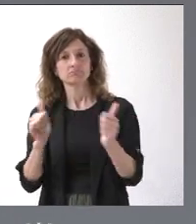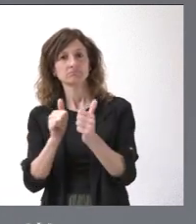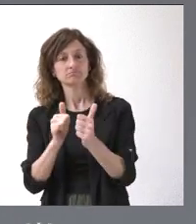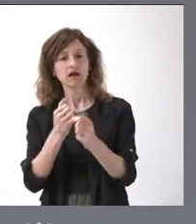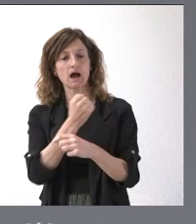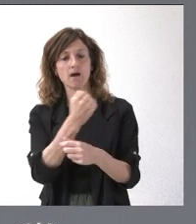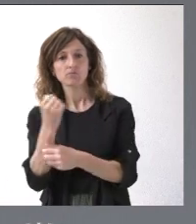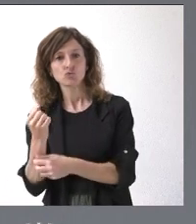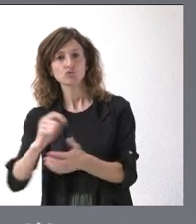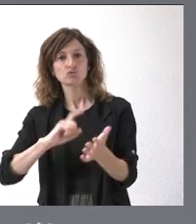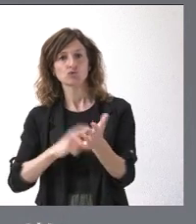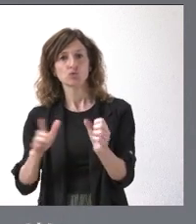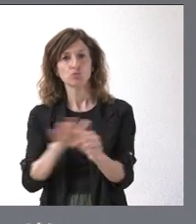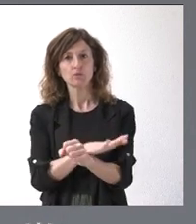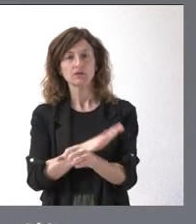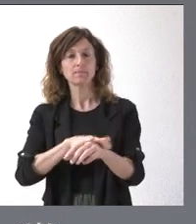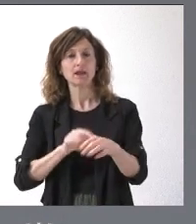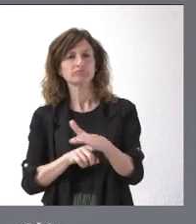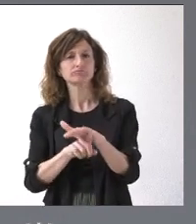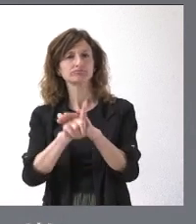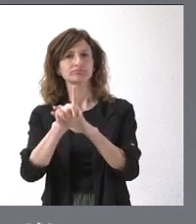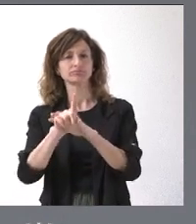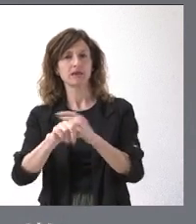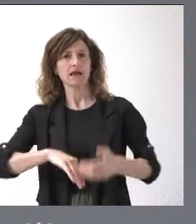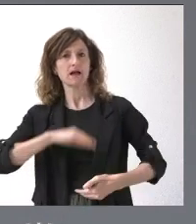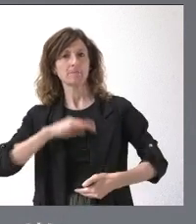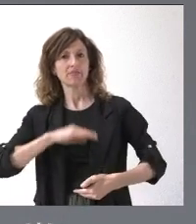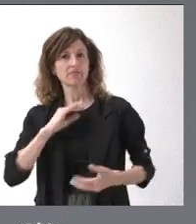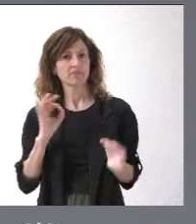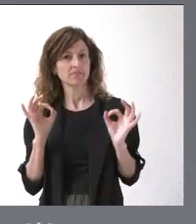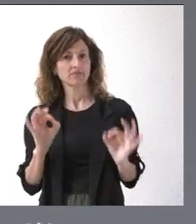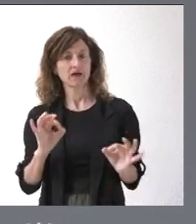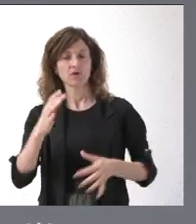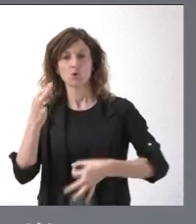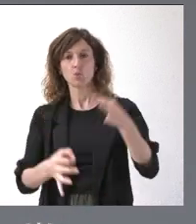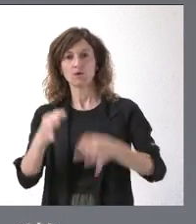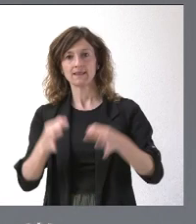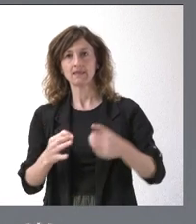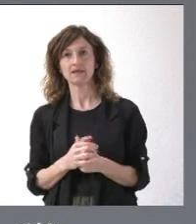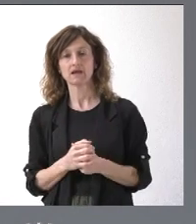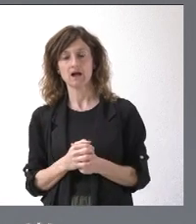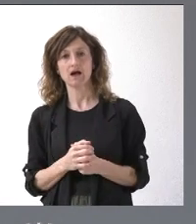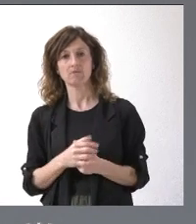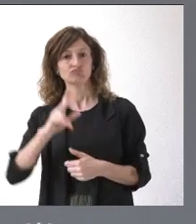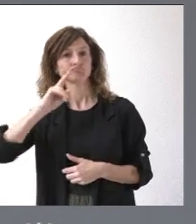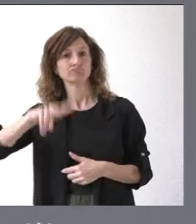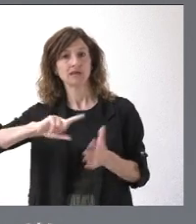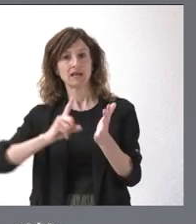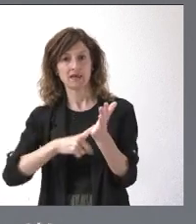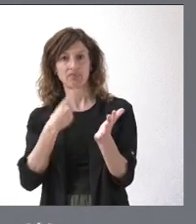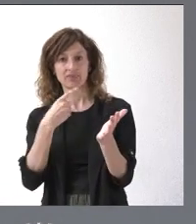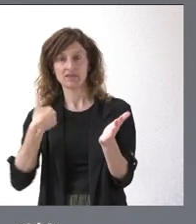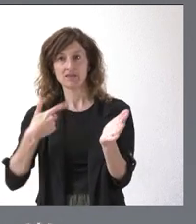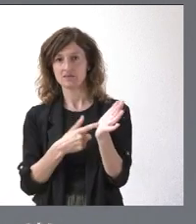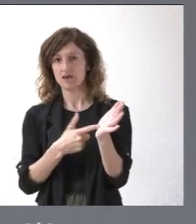esos apoyos para desarrollar plenamente la capacidad jurídica que les tiene reconocida la ley. Se trata